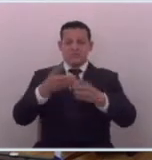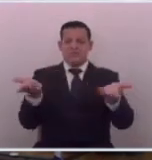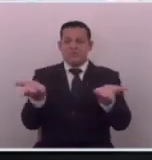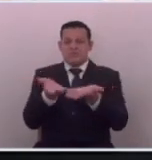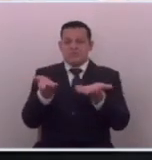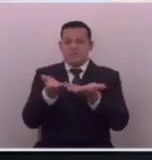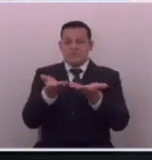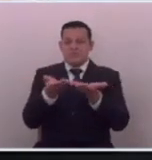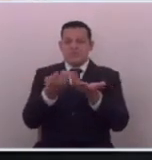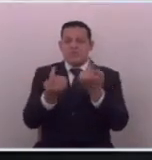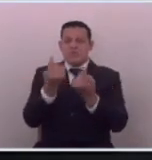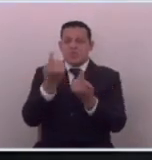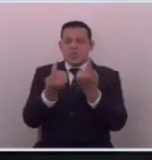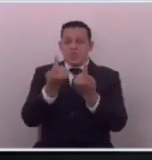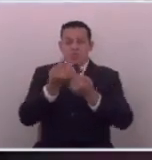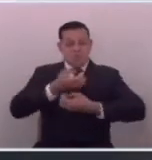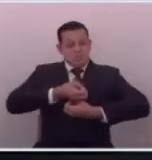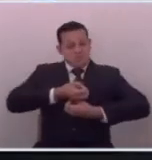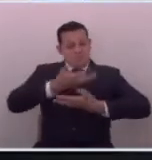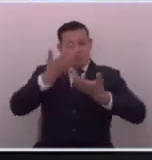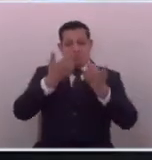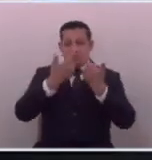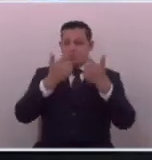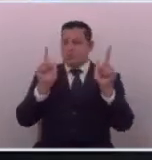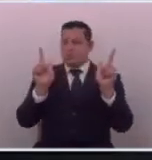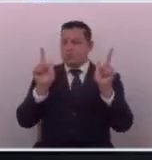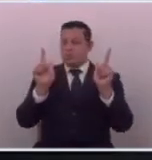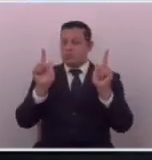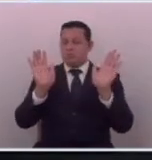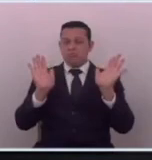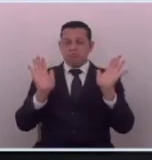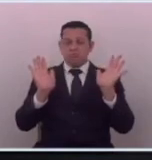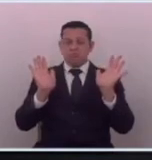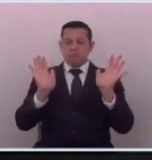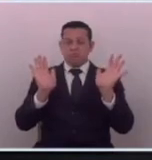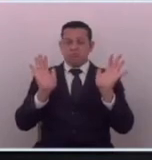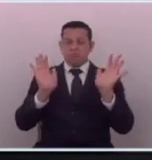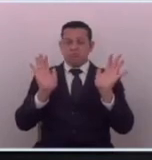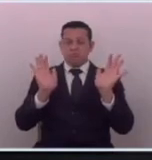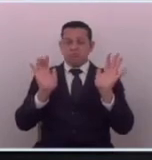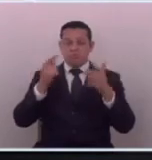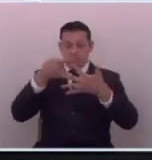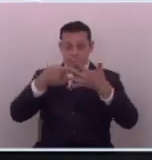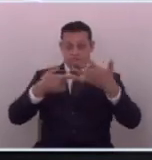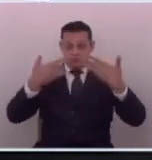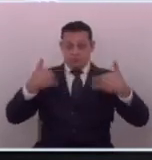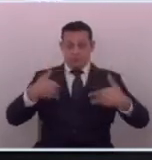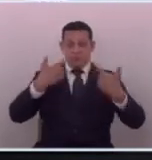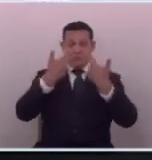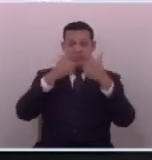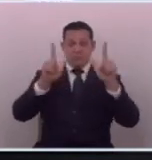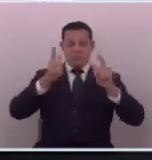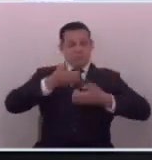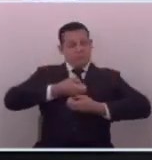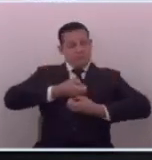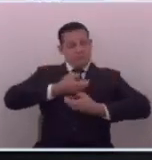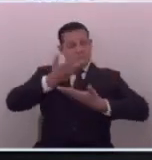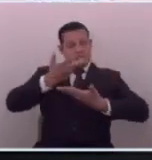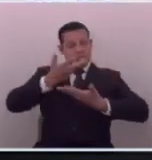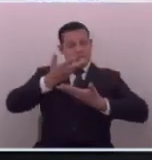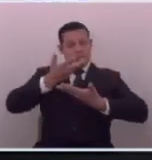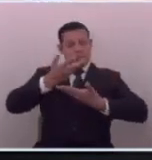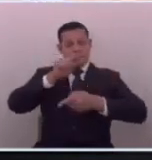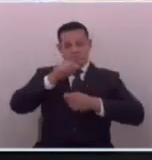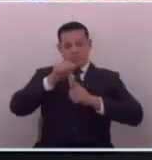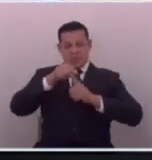se expresaron libremente ejercieron ese derecho a la libre expresión la